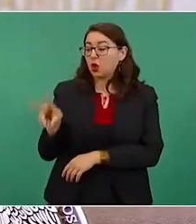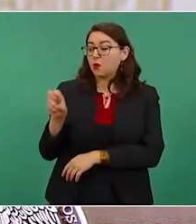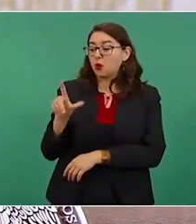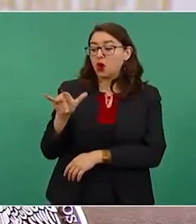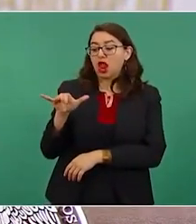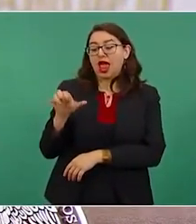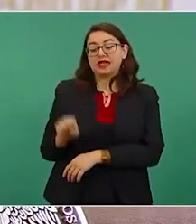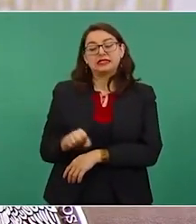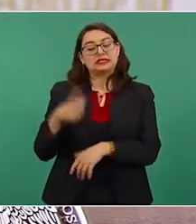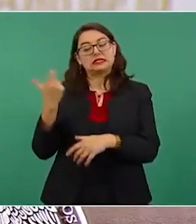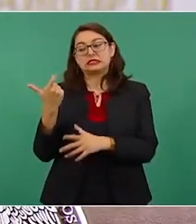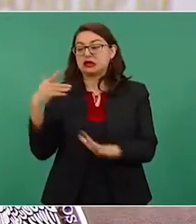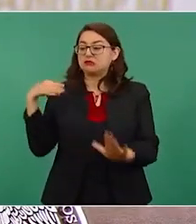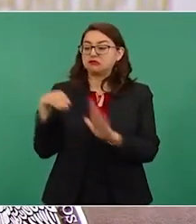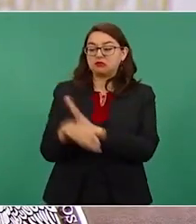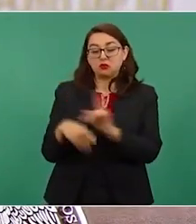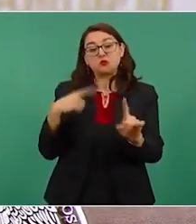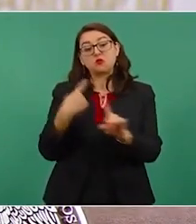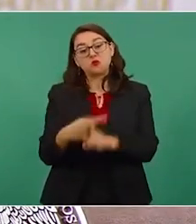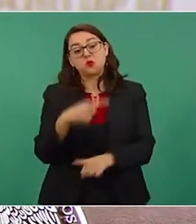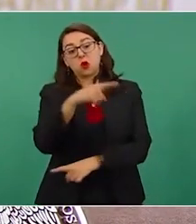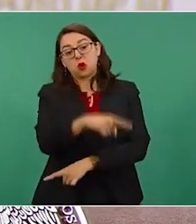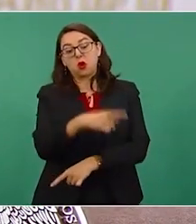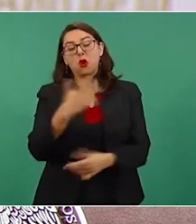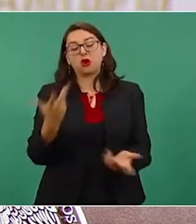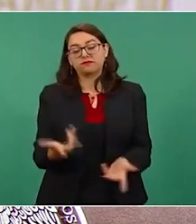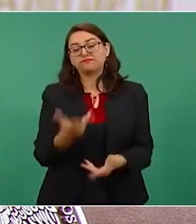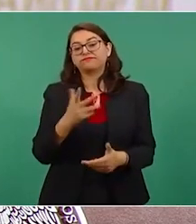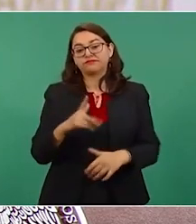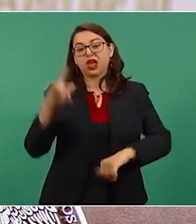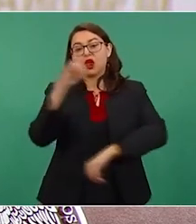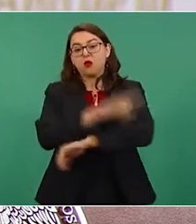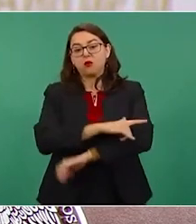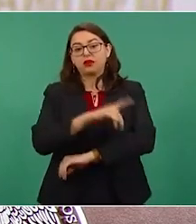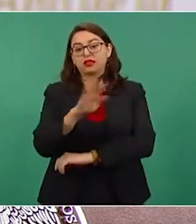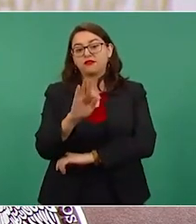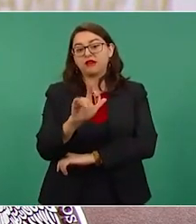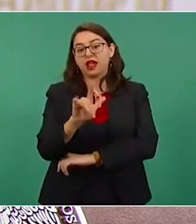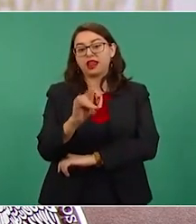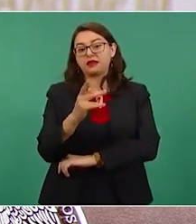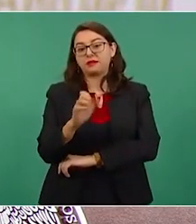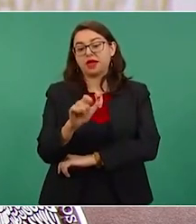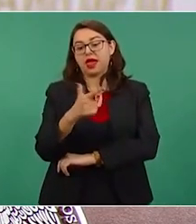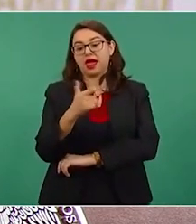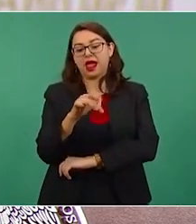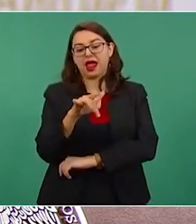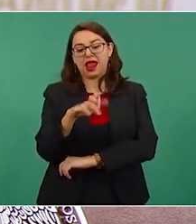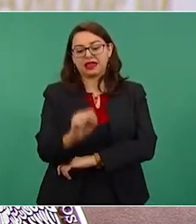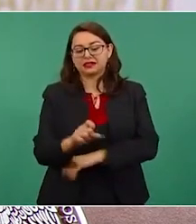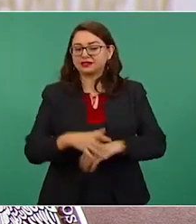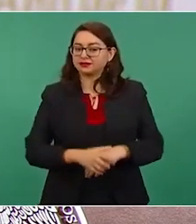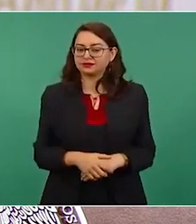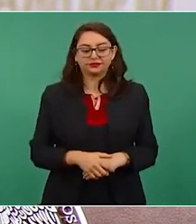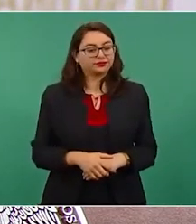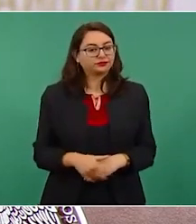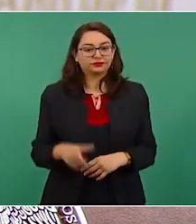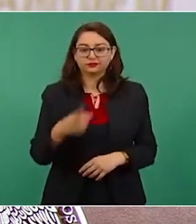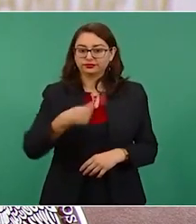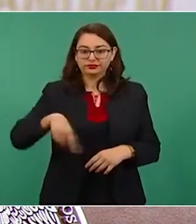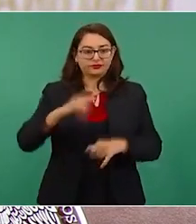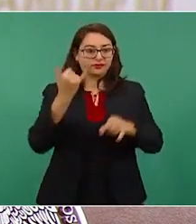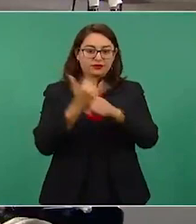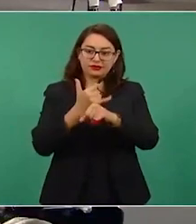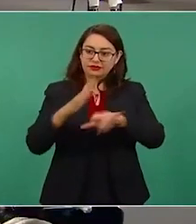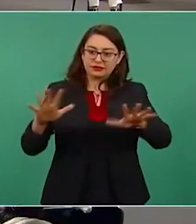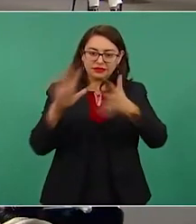operaciones en el Aeropuerto Internacional Felipe Ángeles. Los datos fueron utilizados de manera engañosa por